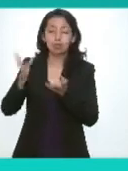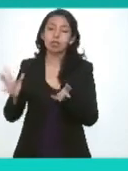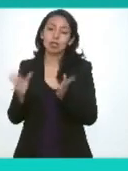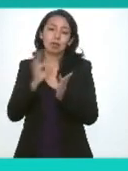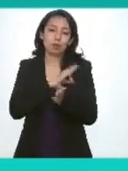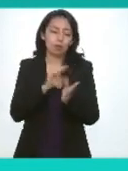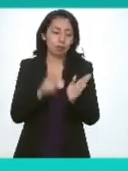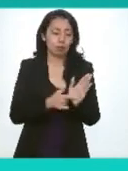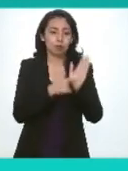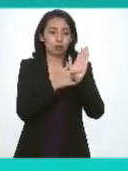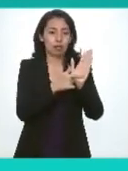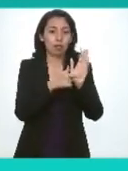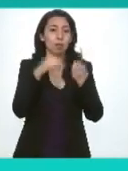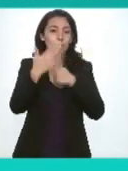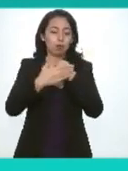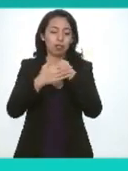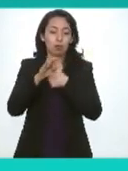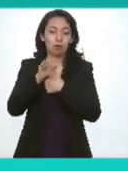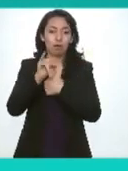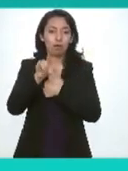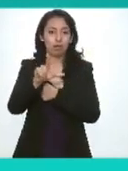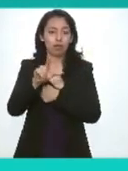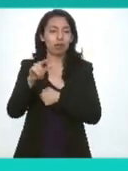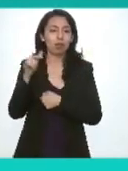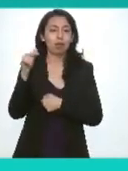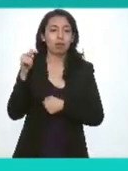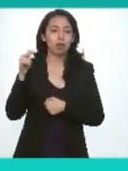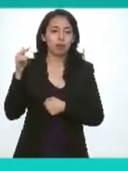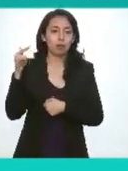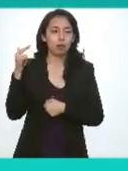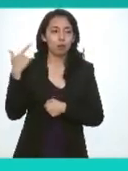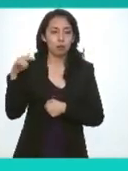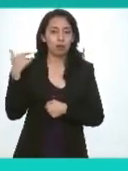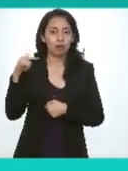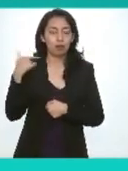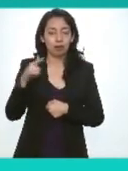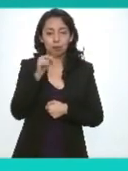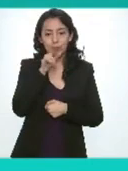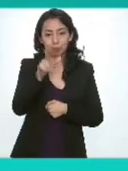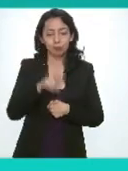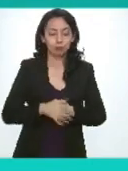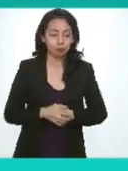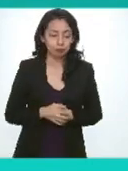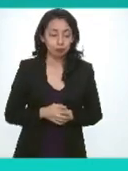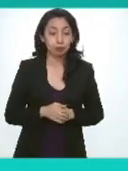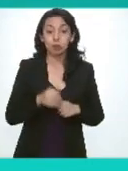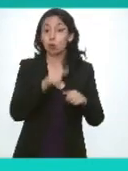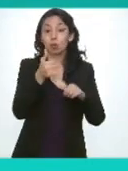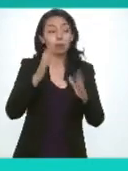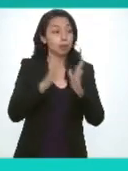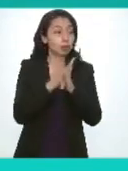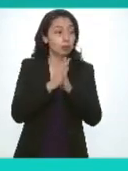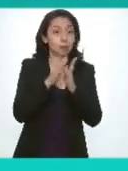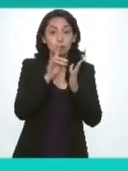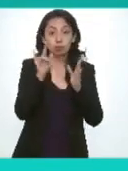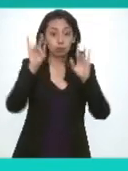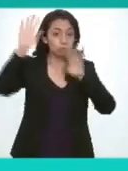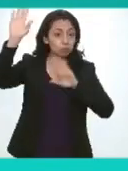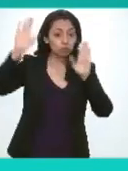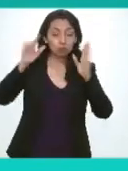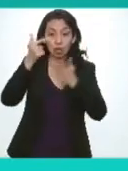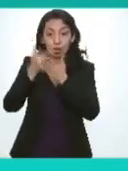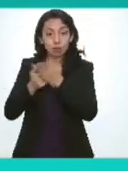exhiban en la fil de Guadalajara no sé si haya alguna otra intervención no tengo a nadie